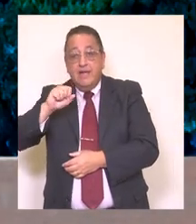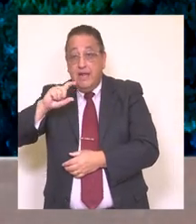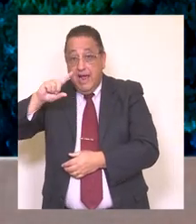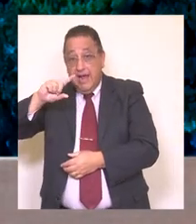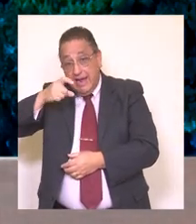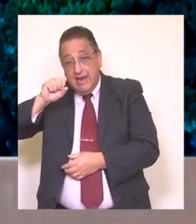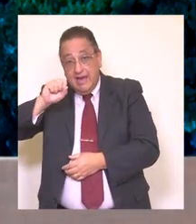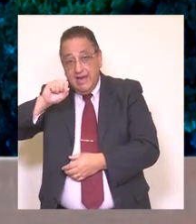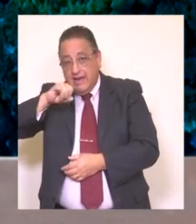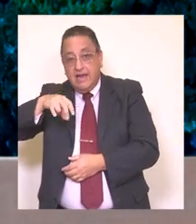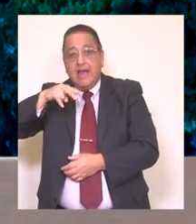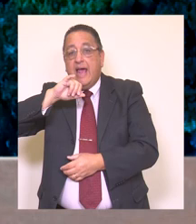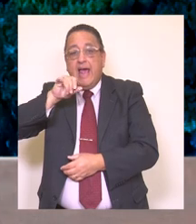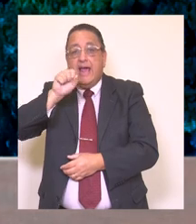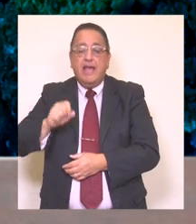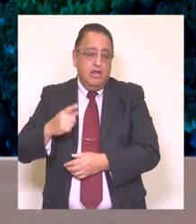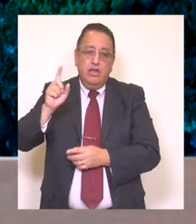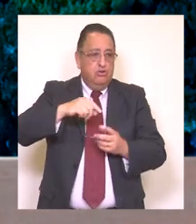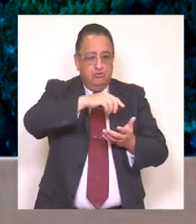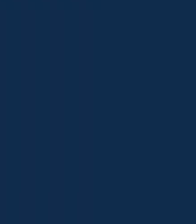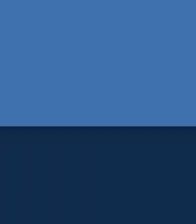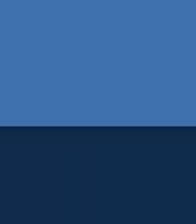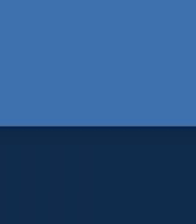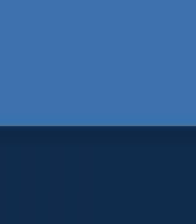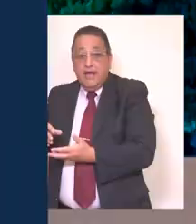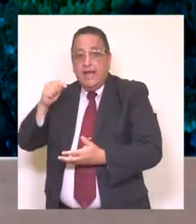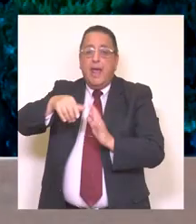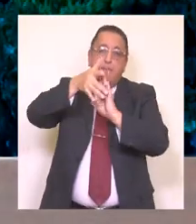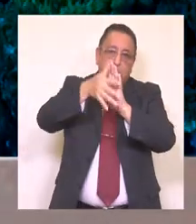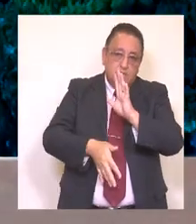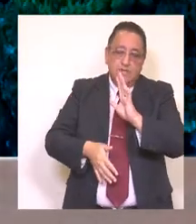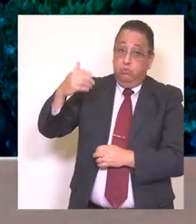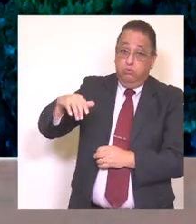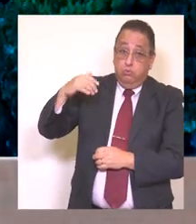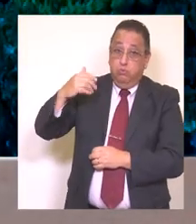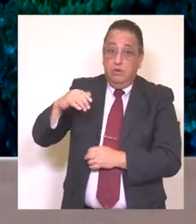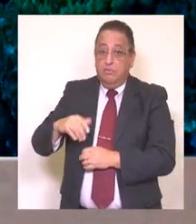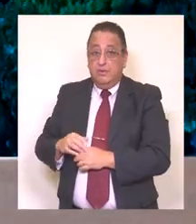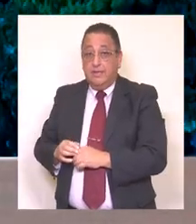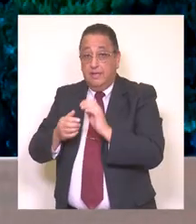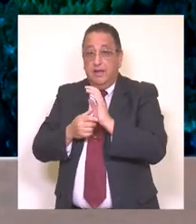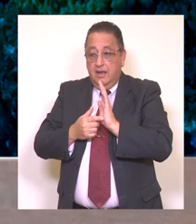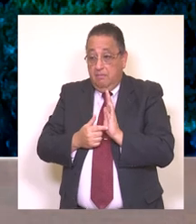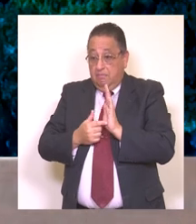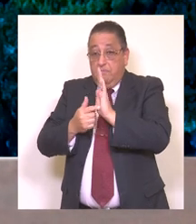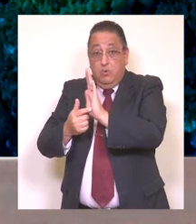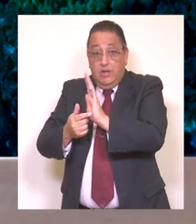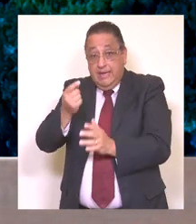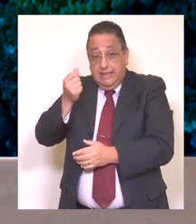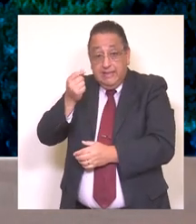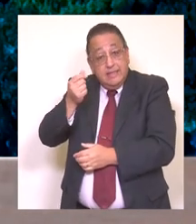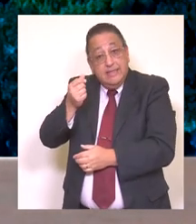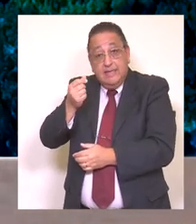Granja, Sector Centro, Poniente, Nororiente y otros. Es importante resaltar que gracias al